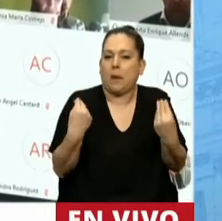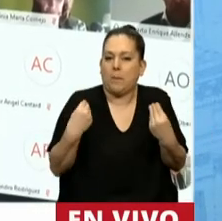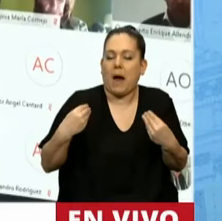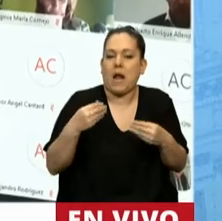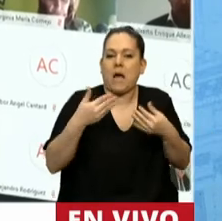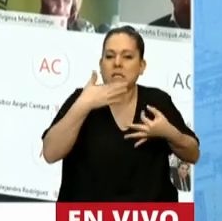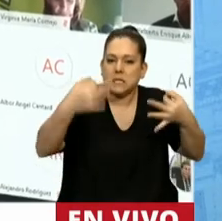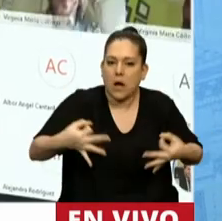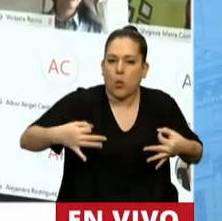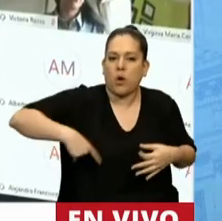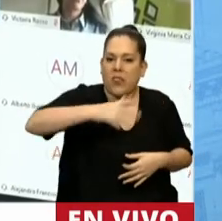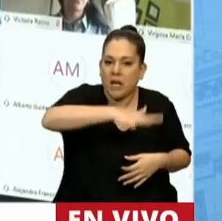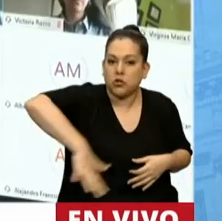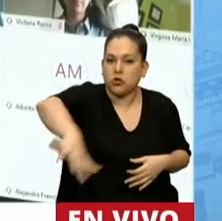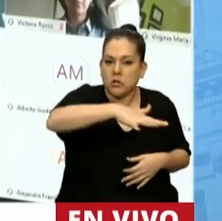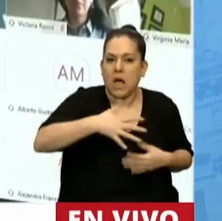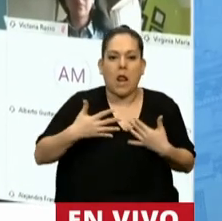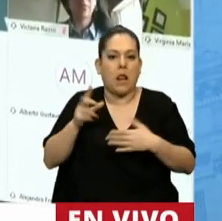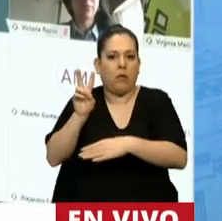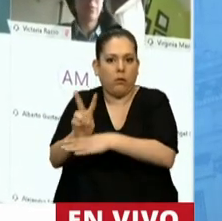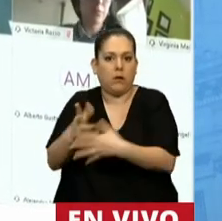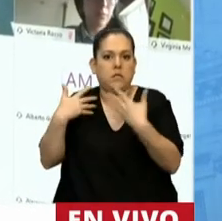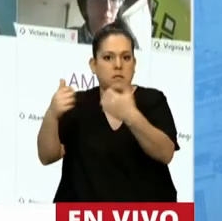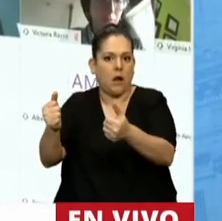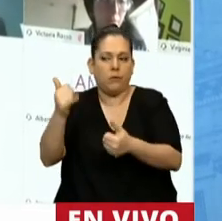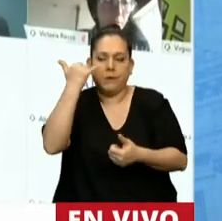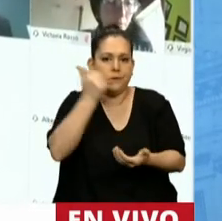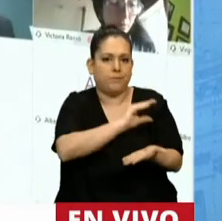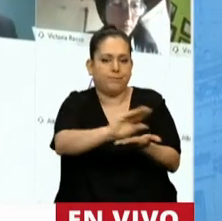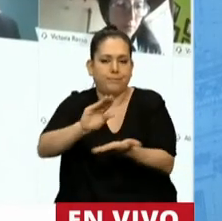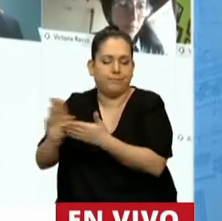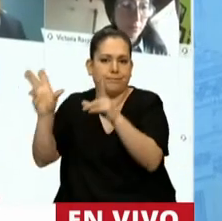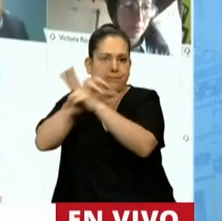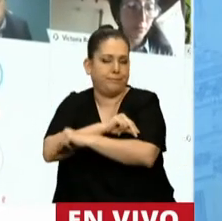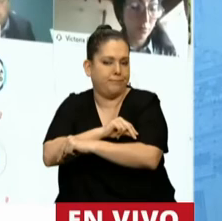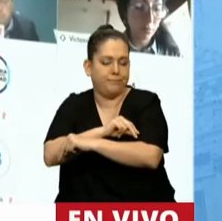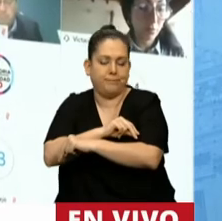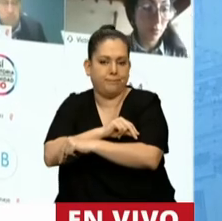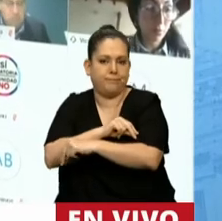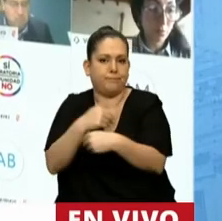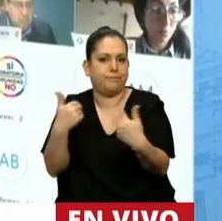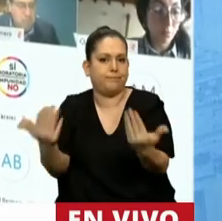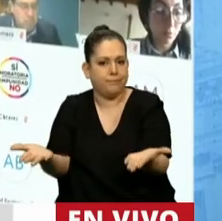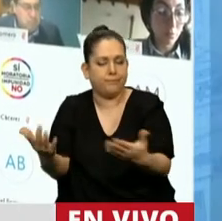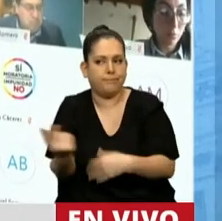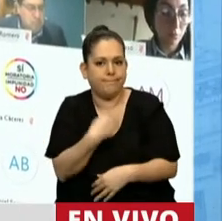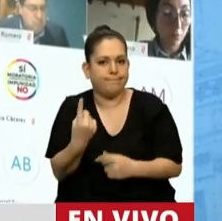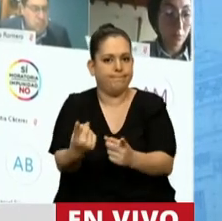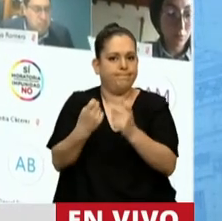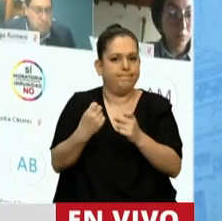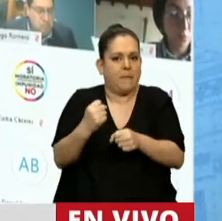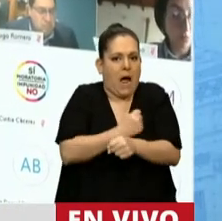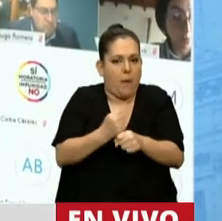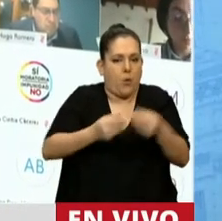social, para sostener la salud, están prácticamente agotadas. Y es por eso que es necesario que rápidamente lo